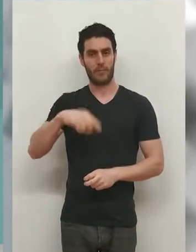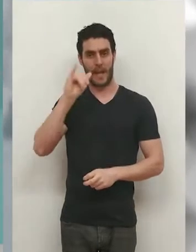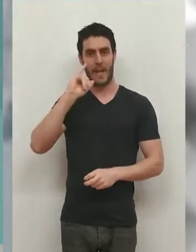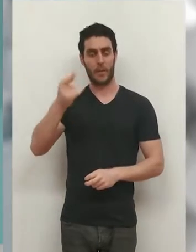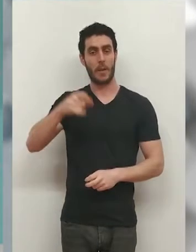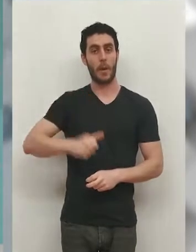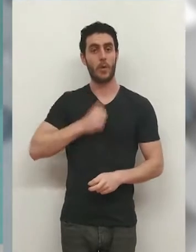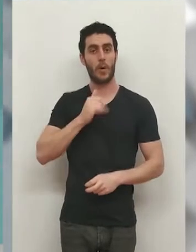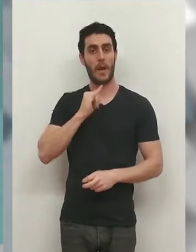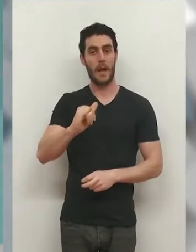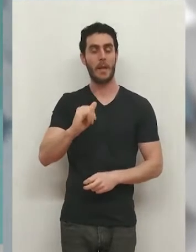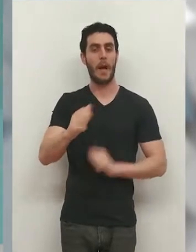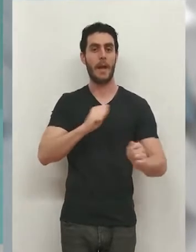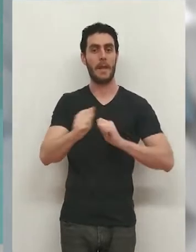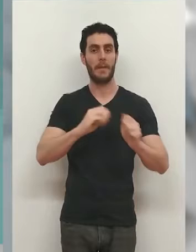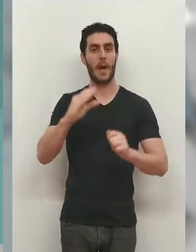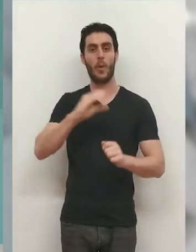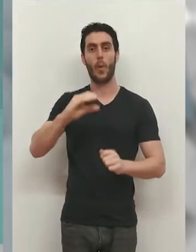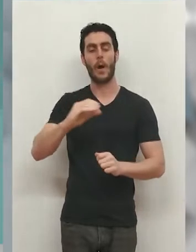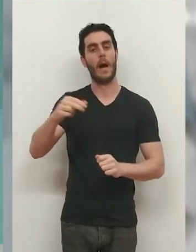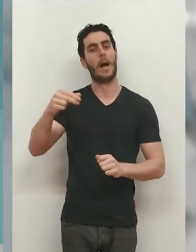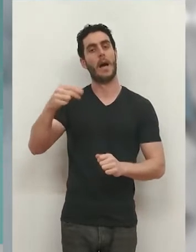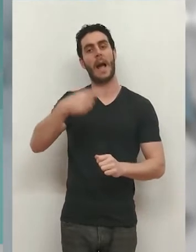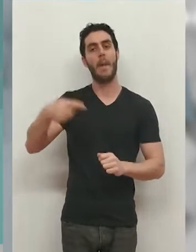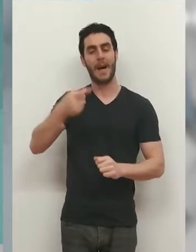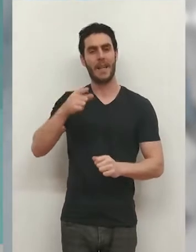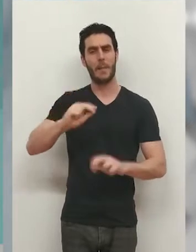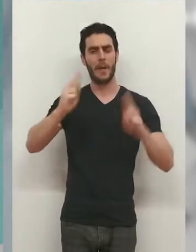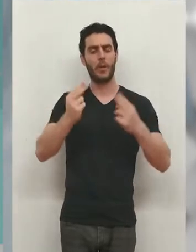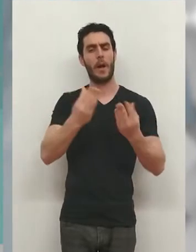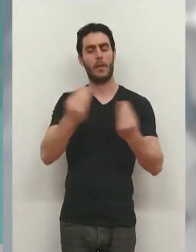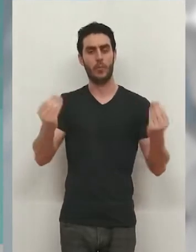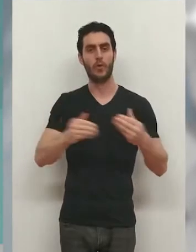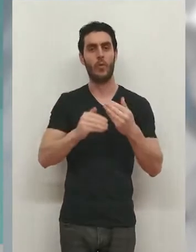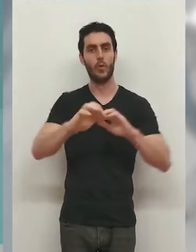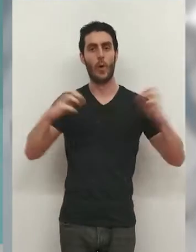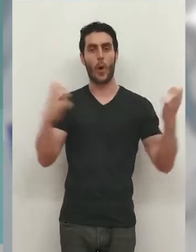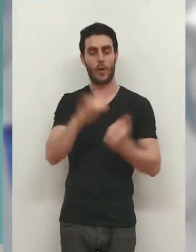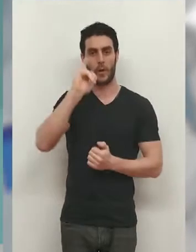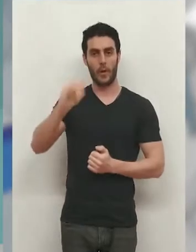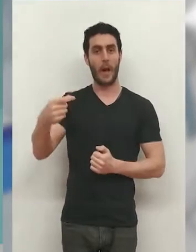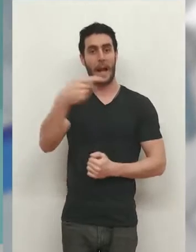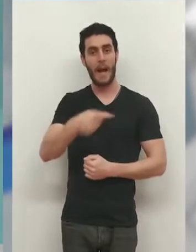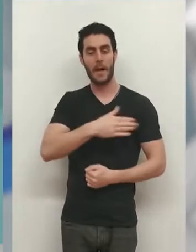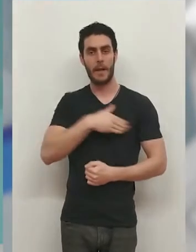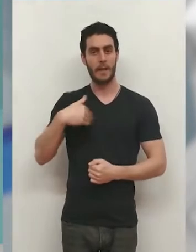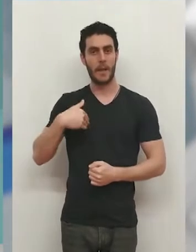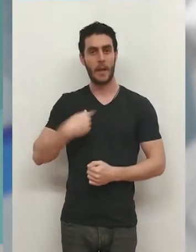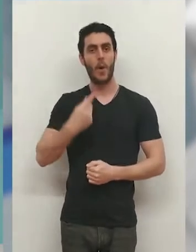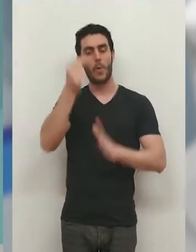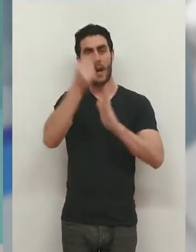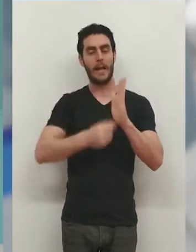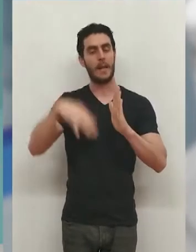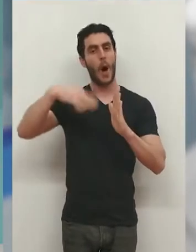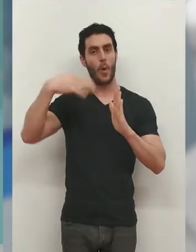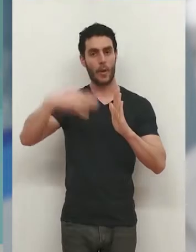Diario La Rioja tuvo la oportunidad de entrevistar a Cuca Gamarra y nos dejó varios titulares centrados en el futuro Congreso de La Rioja. Gamarra aspira a que haya